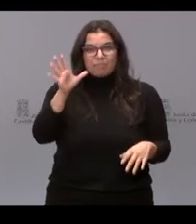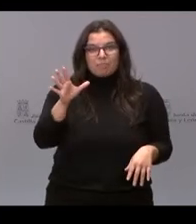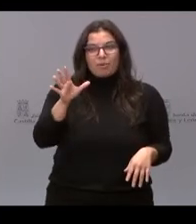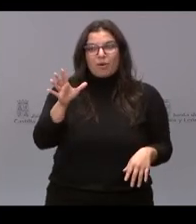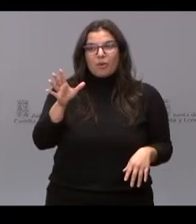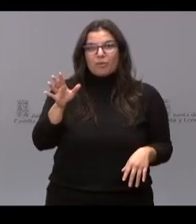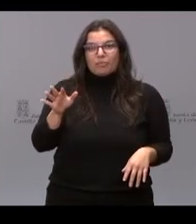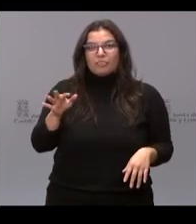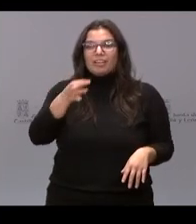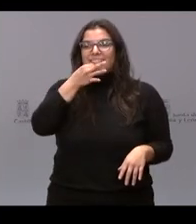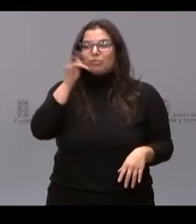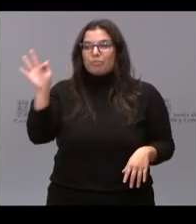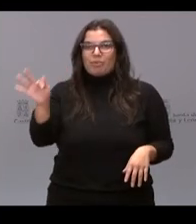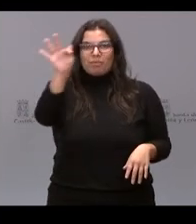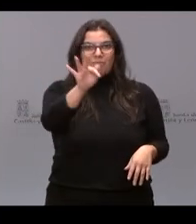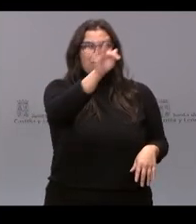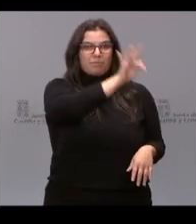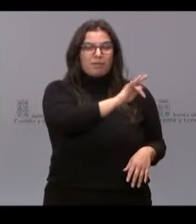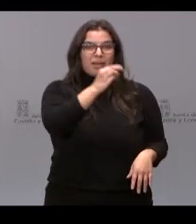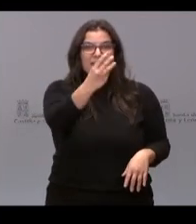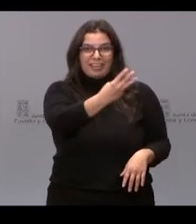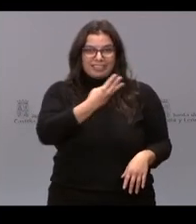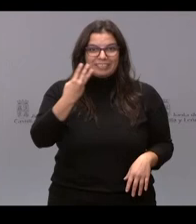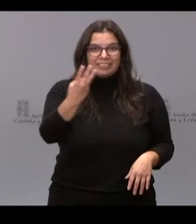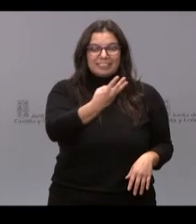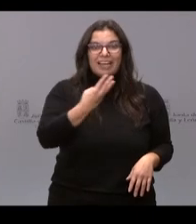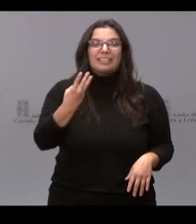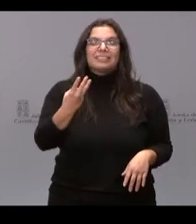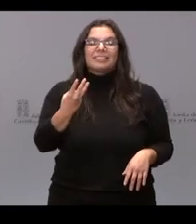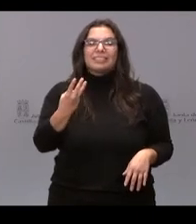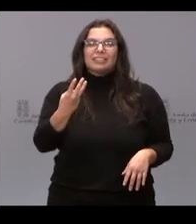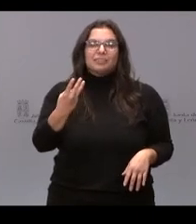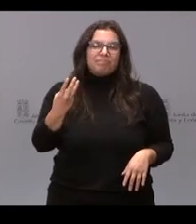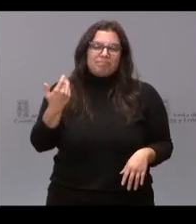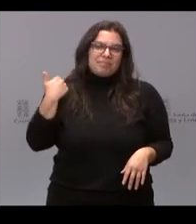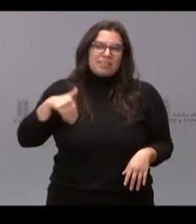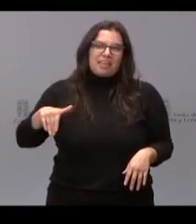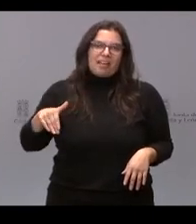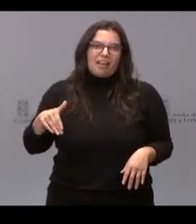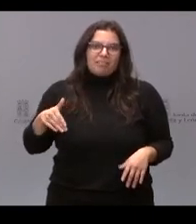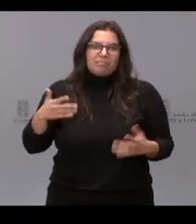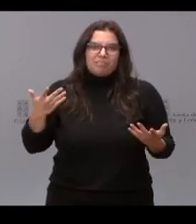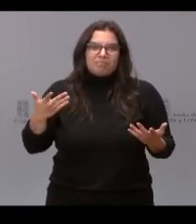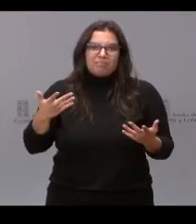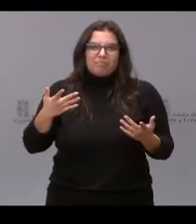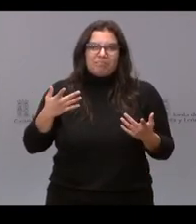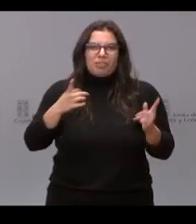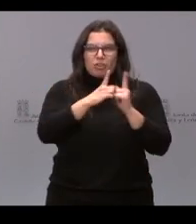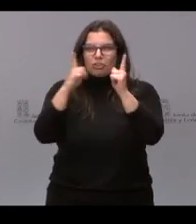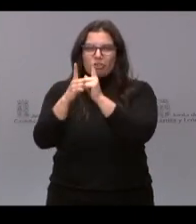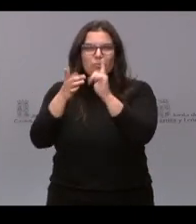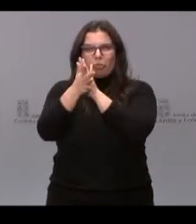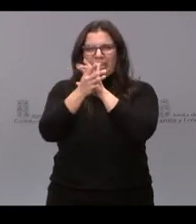habéis precedido en el uso de la palabra, Dua, Patricia, Yael, habéis sido breves y